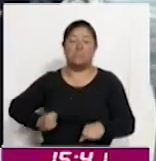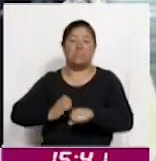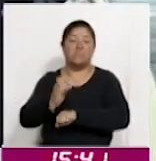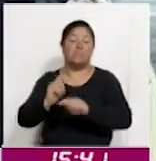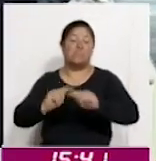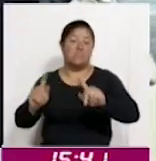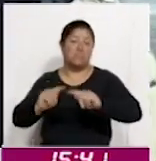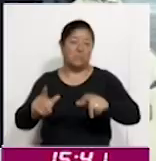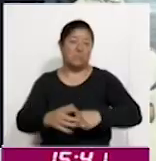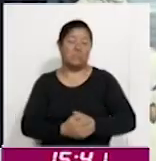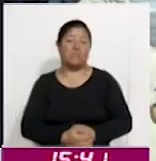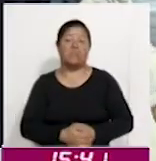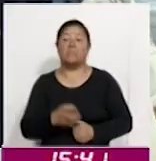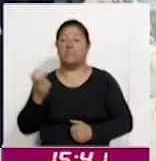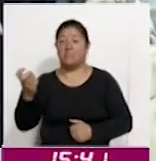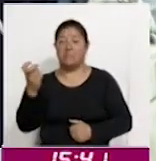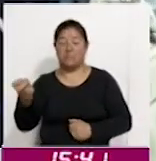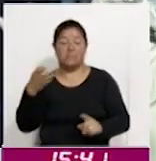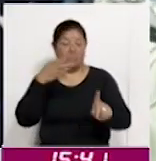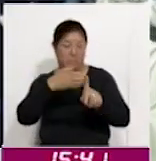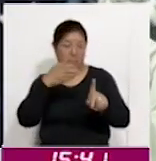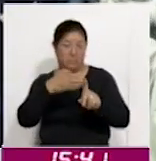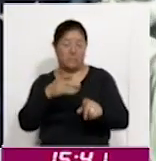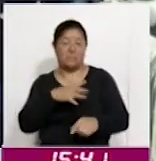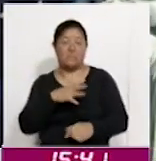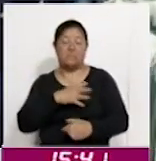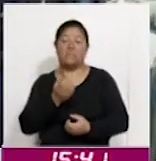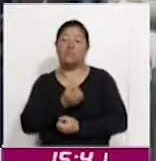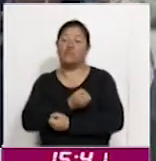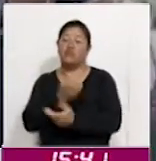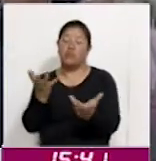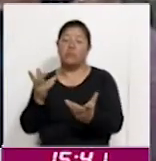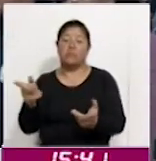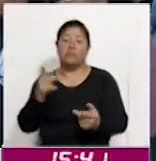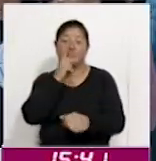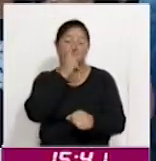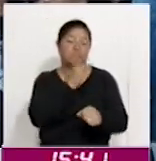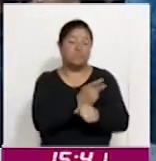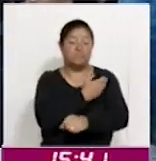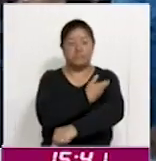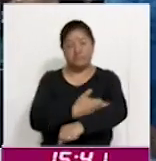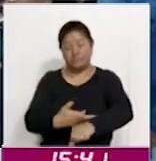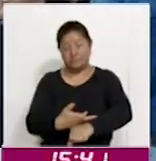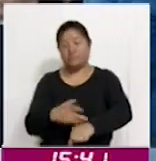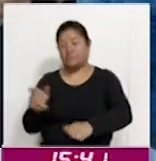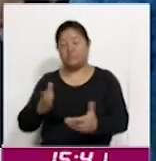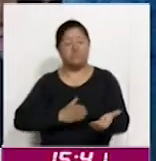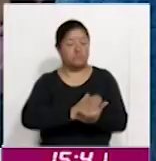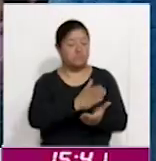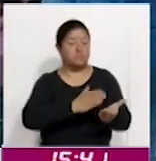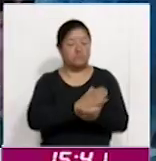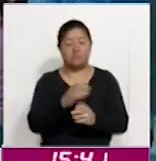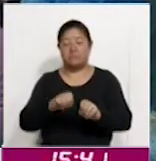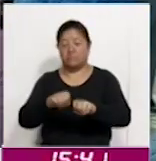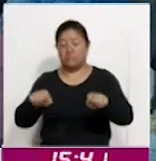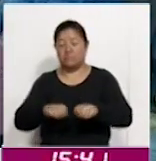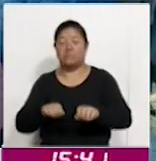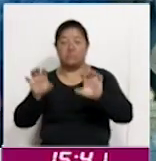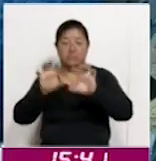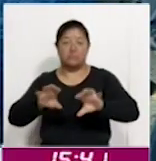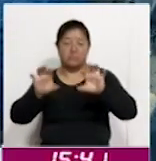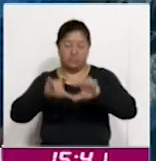Tlaxcala, el objetivo de esta colaboración es proporcionar a los padres de familia acceso al equipo de cómputo